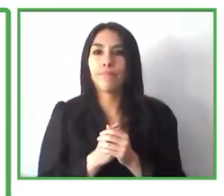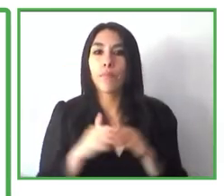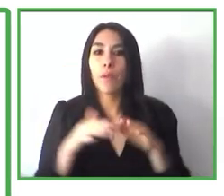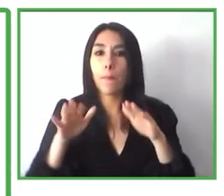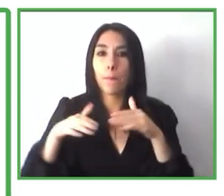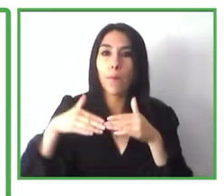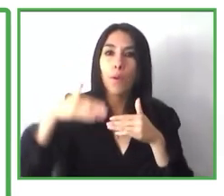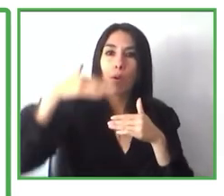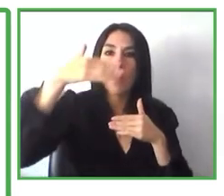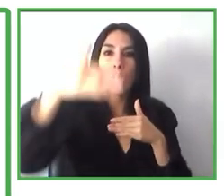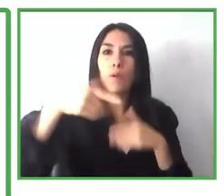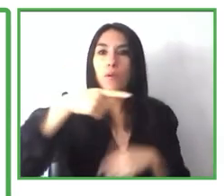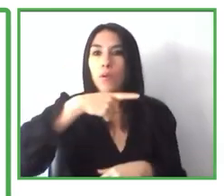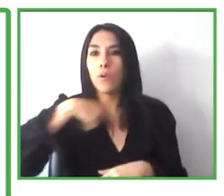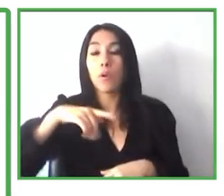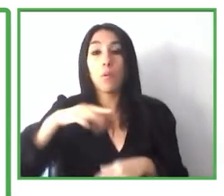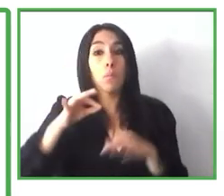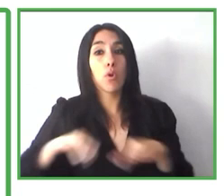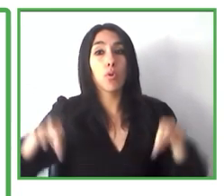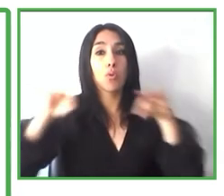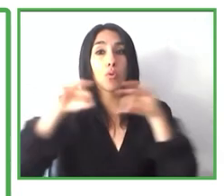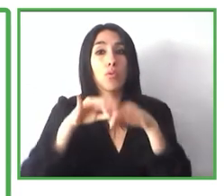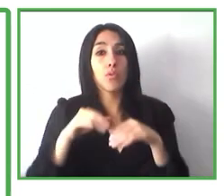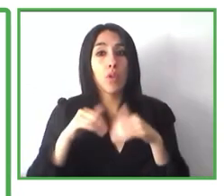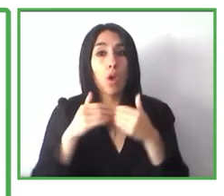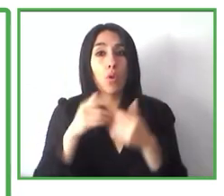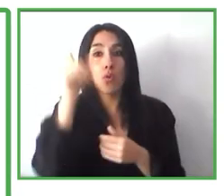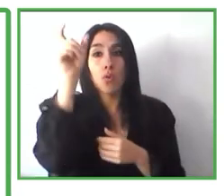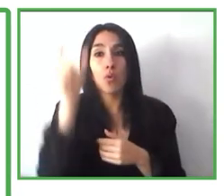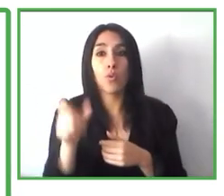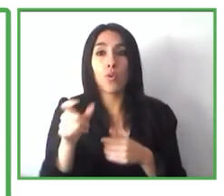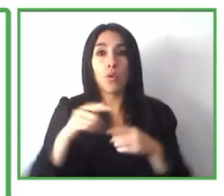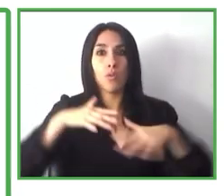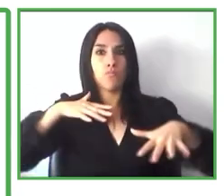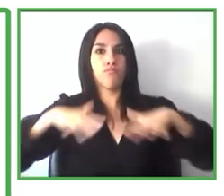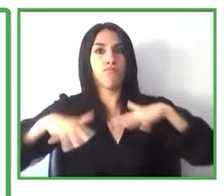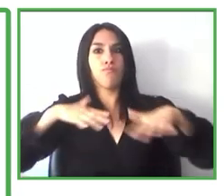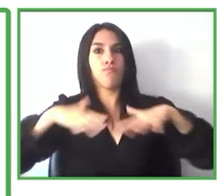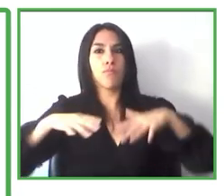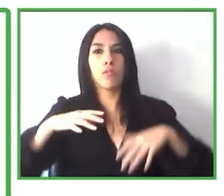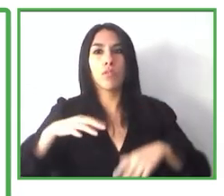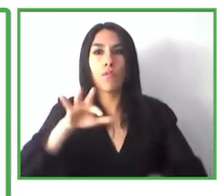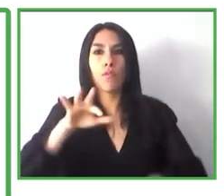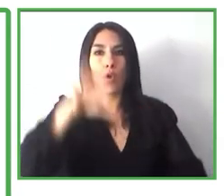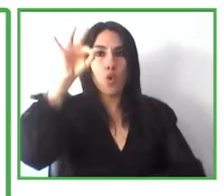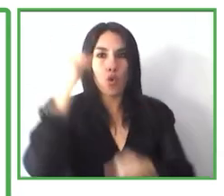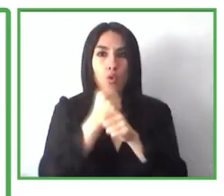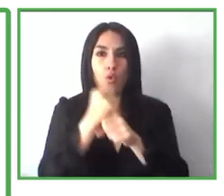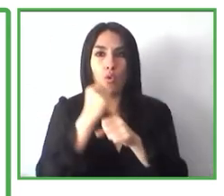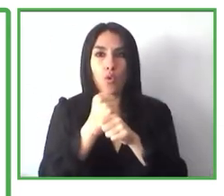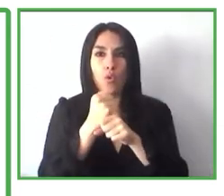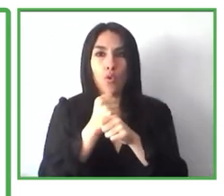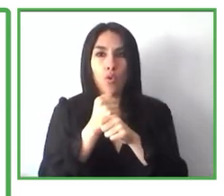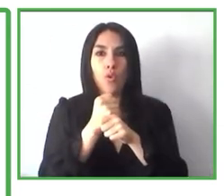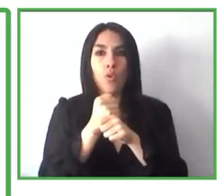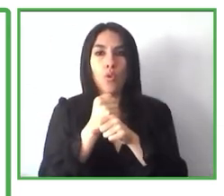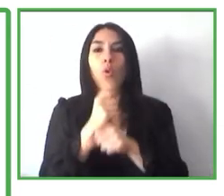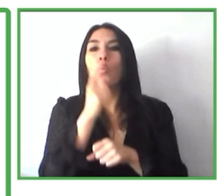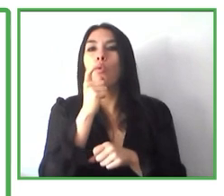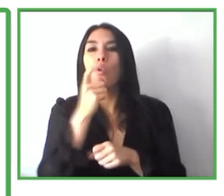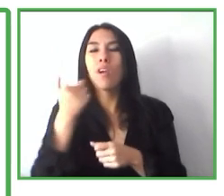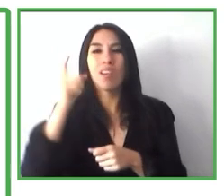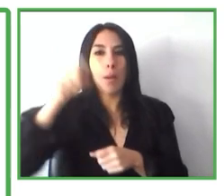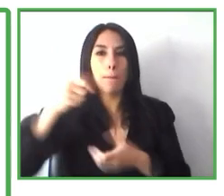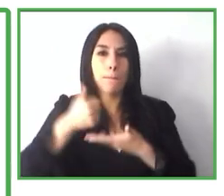es que la persona se siente motivada para encontrar trabajo y que también tenga la necesidad para ayudar en ello. La motivación